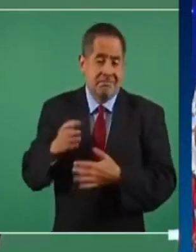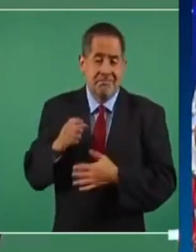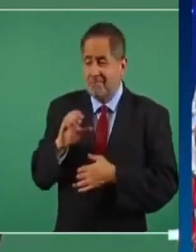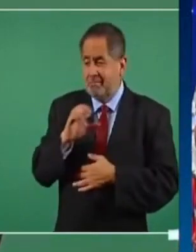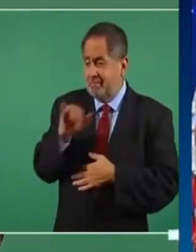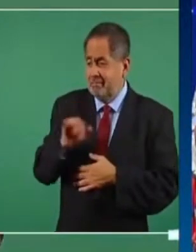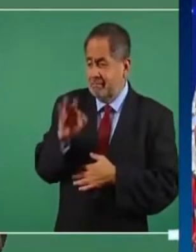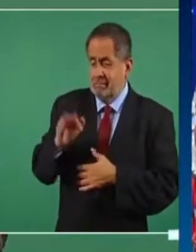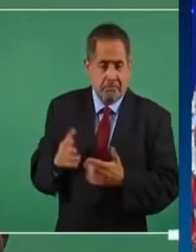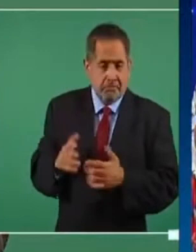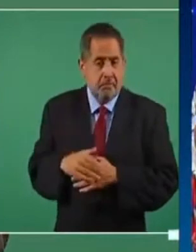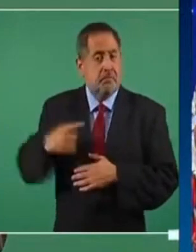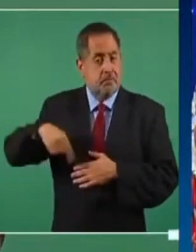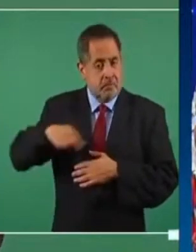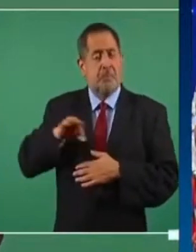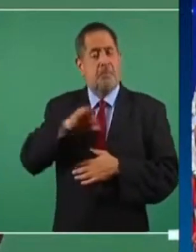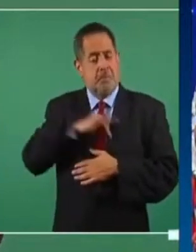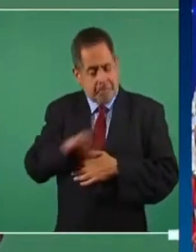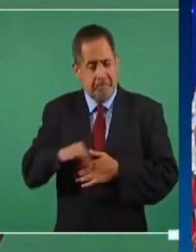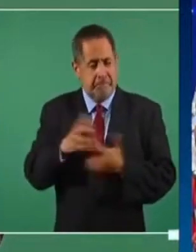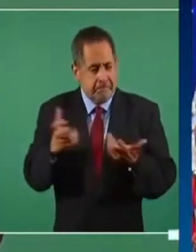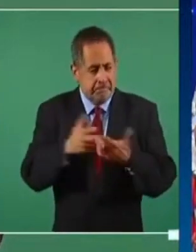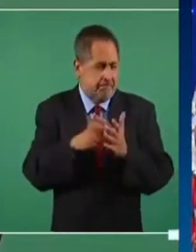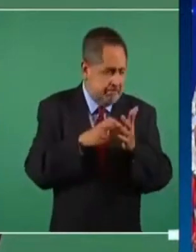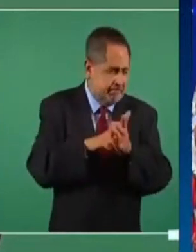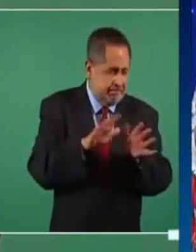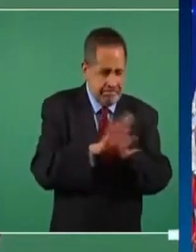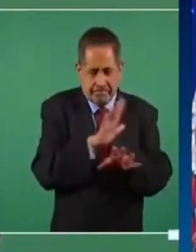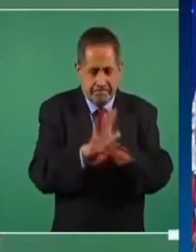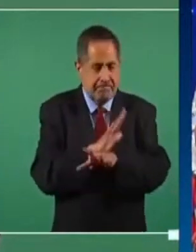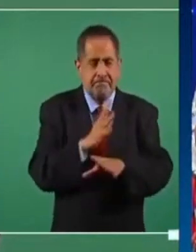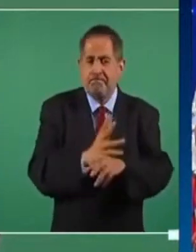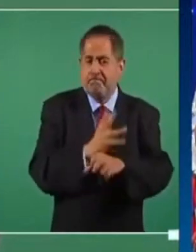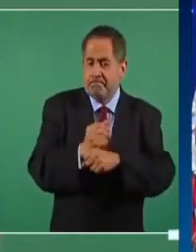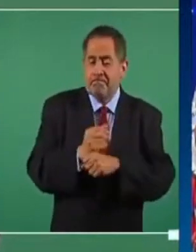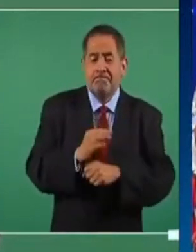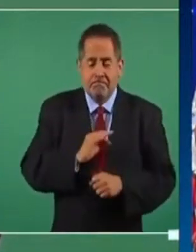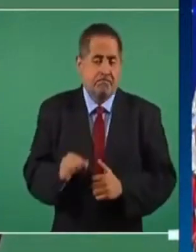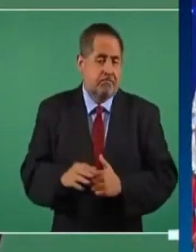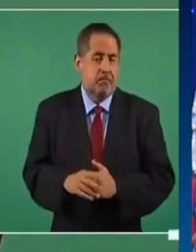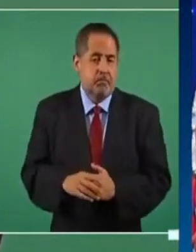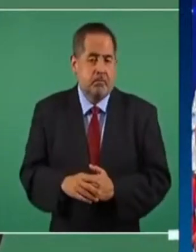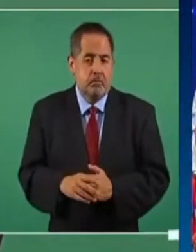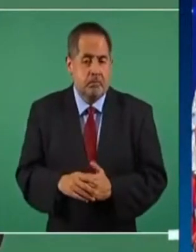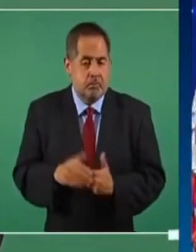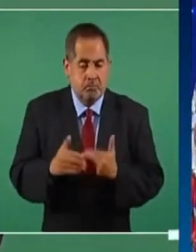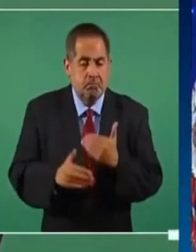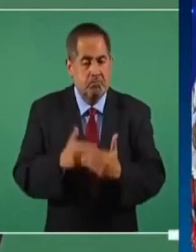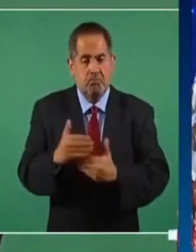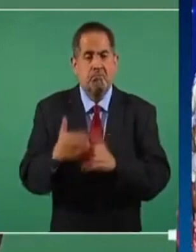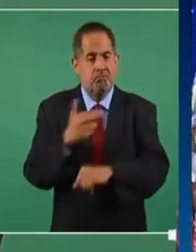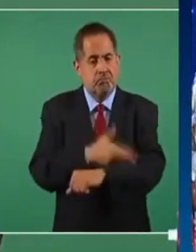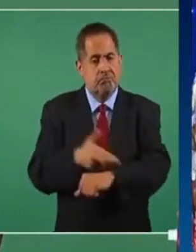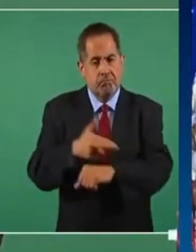entonces ellos pueden este avanzar